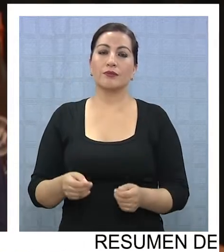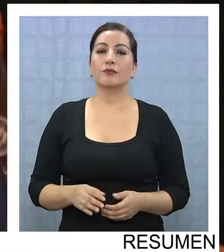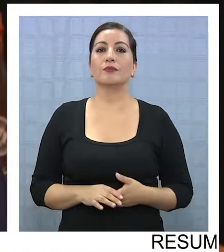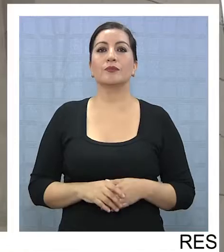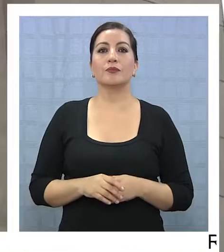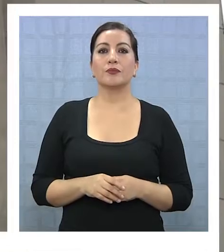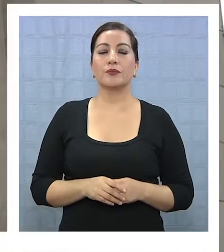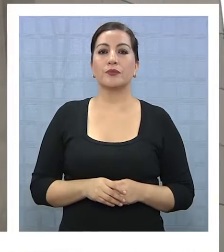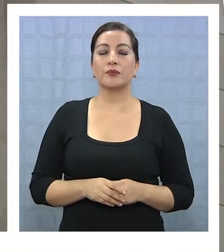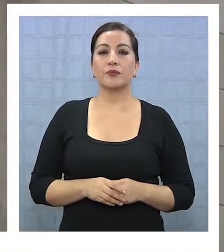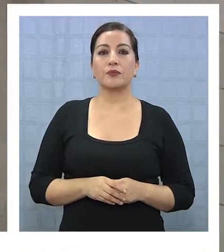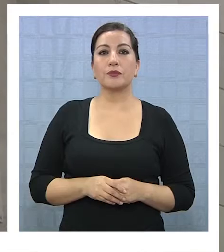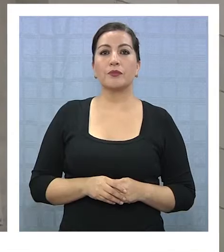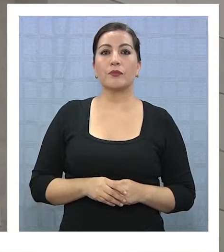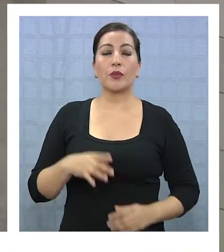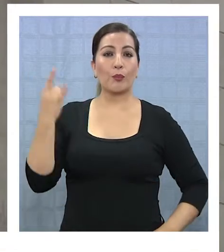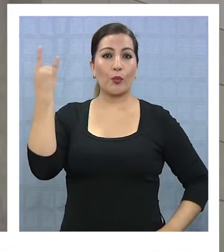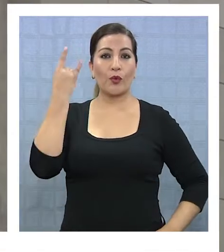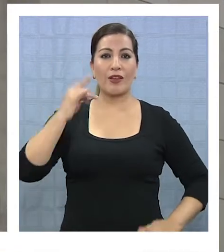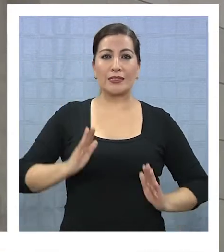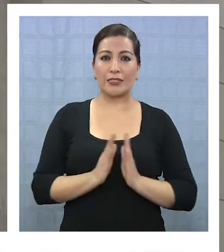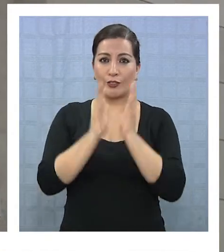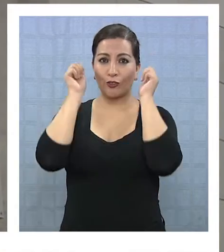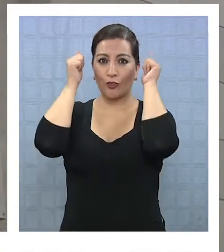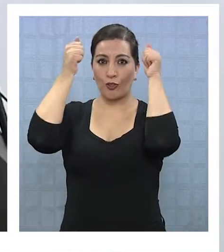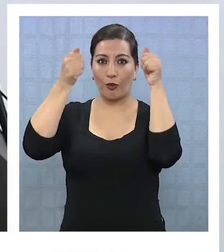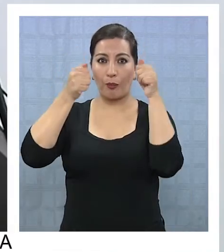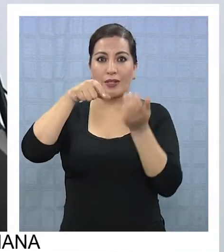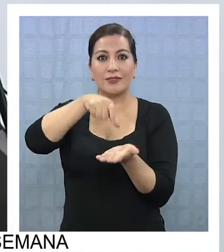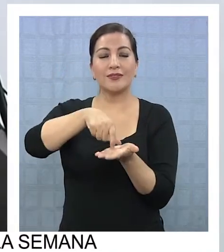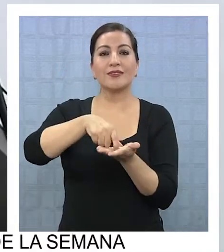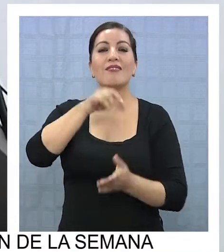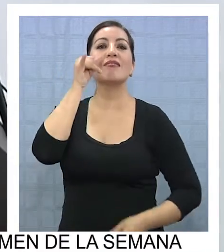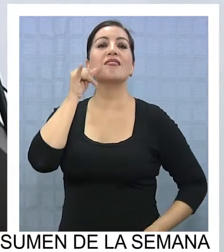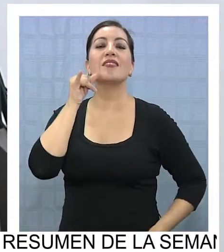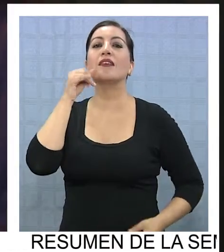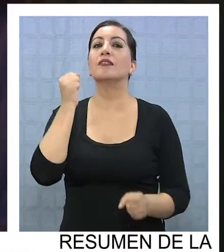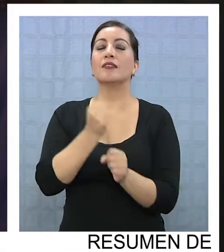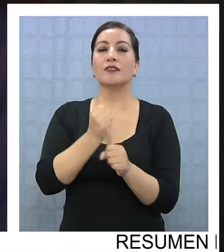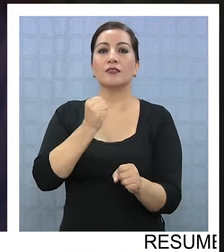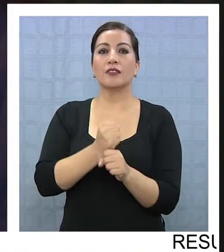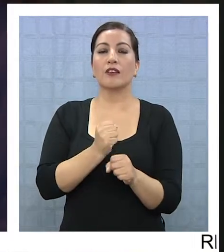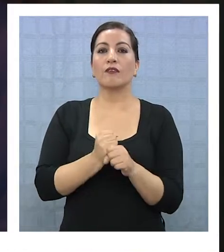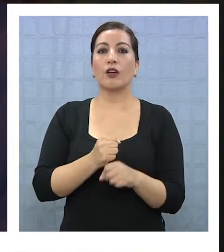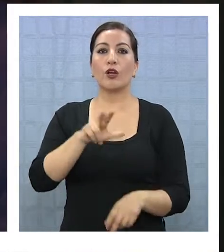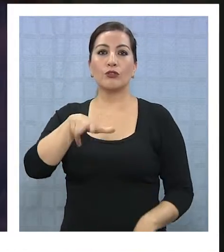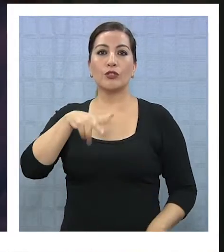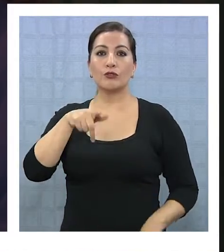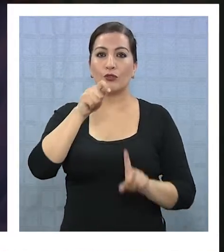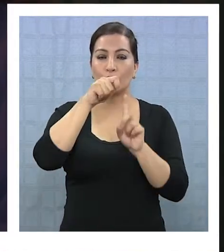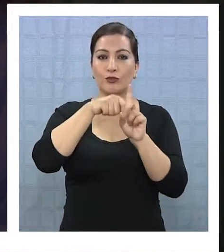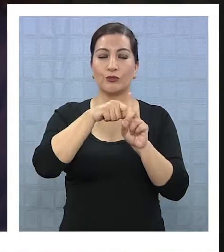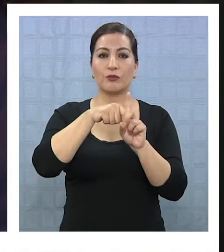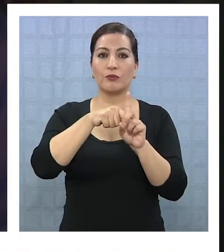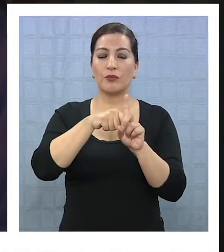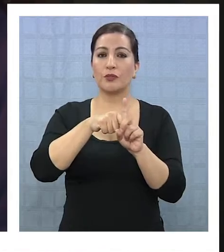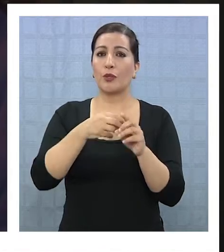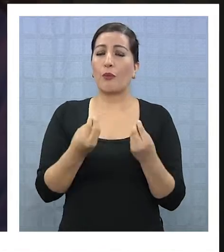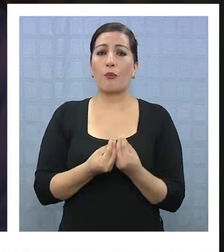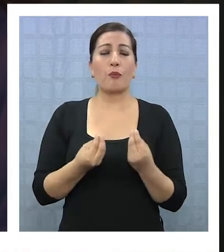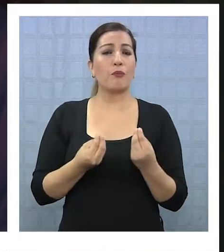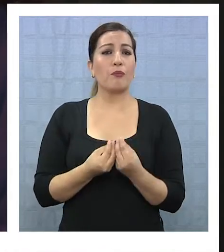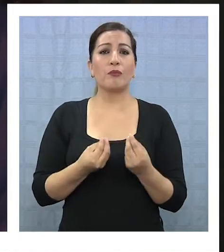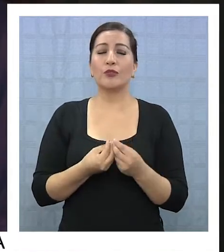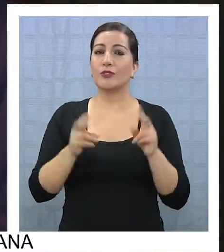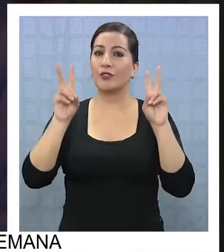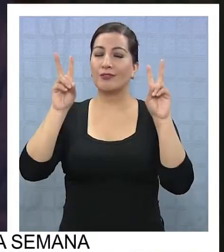propone. Para la Universidad Santo Tomás, sede Iquique, el trabajo durante estos 18 meses arrojó muchas